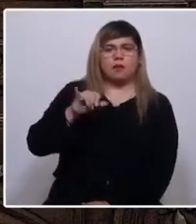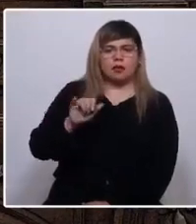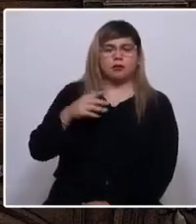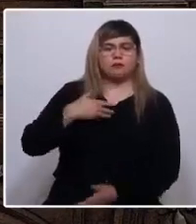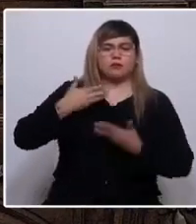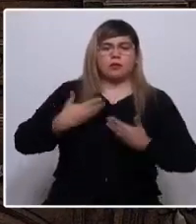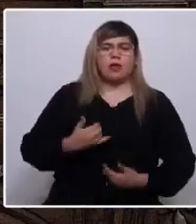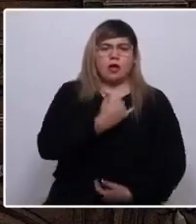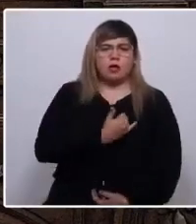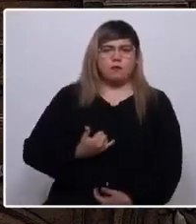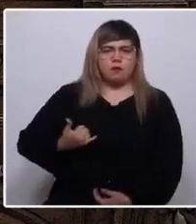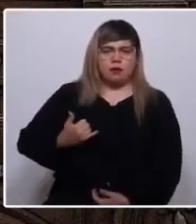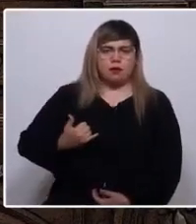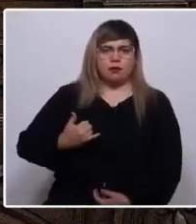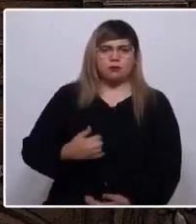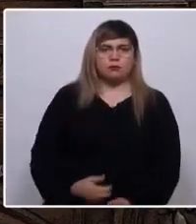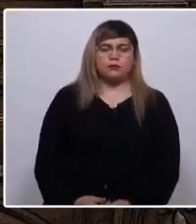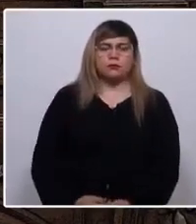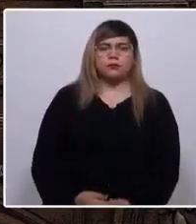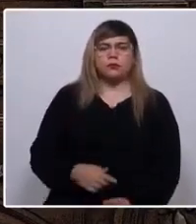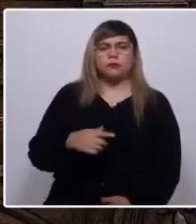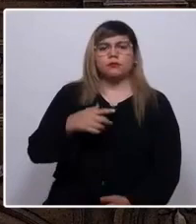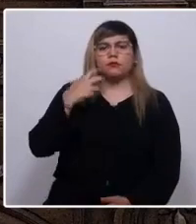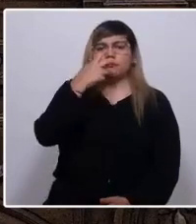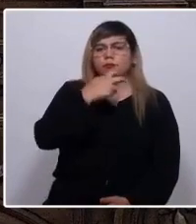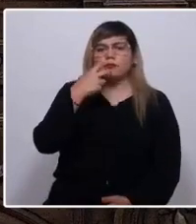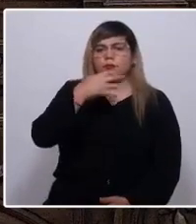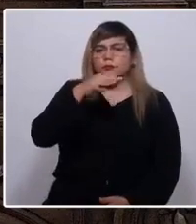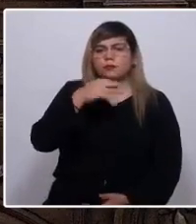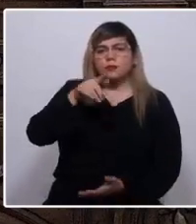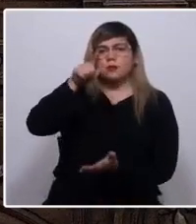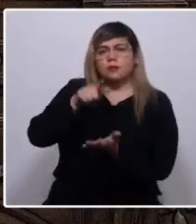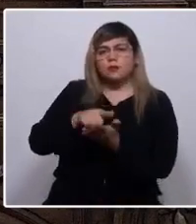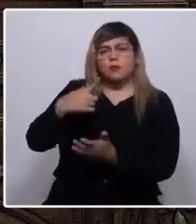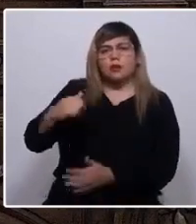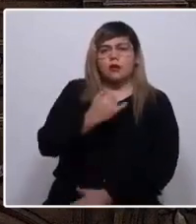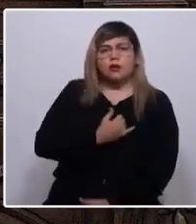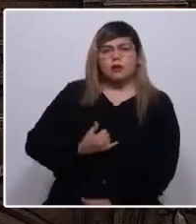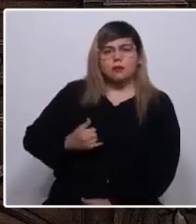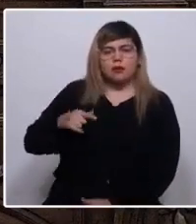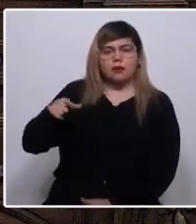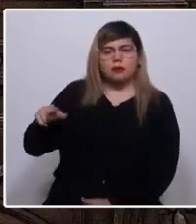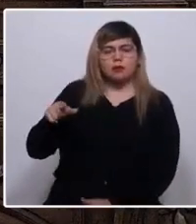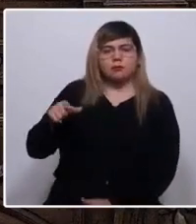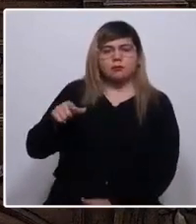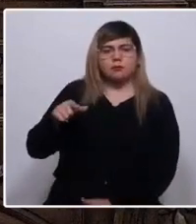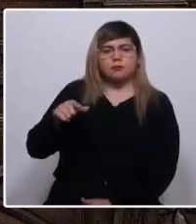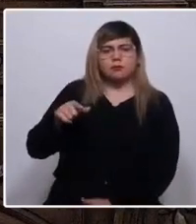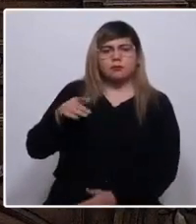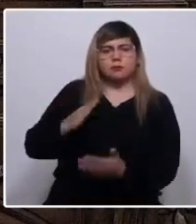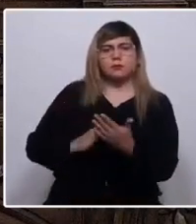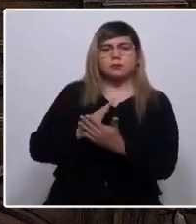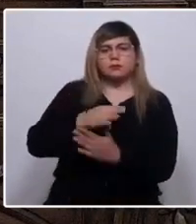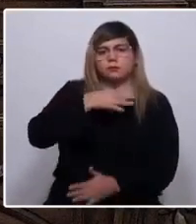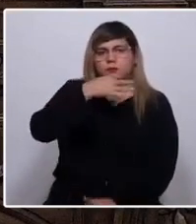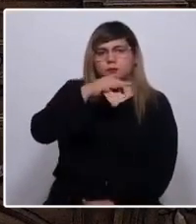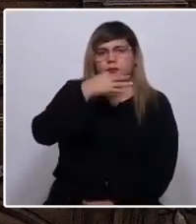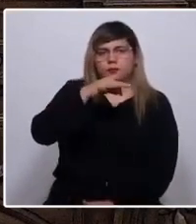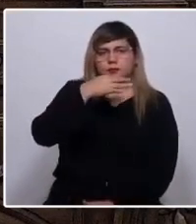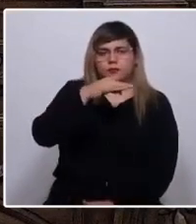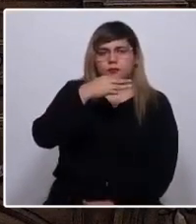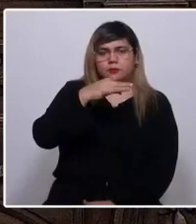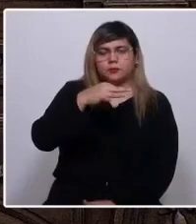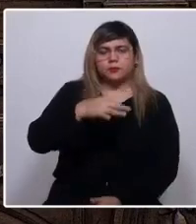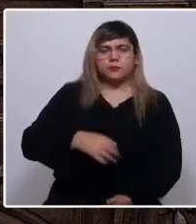Warmitua, Hilir Aukinahat Isluga Markat, Nayaj Aukinah Jacinto Mamani